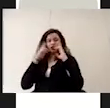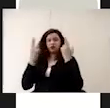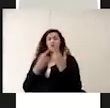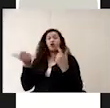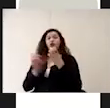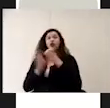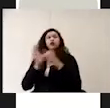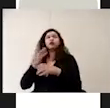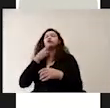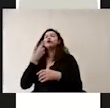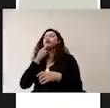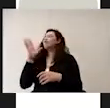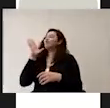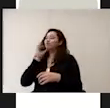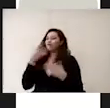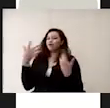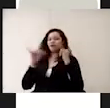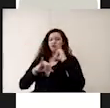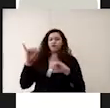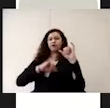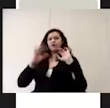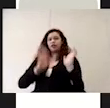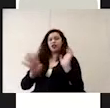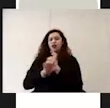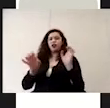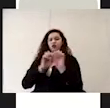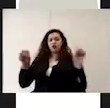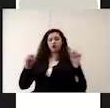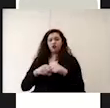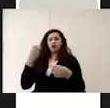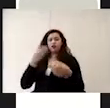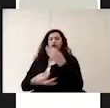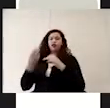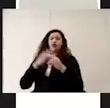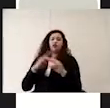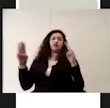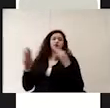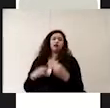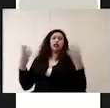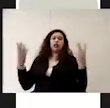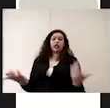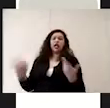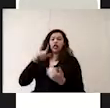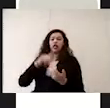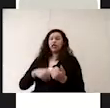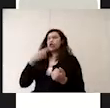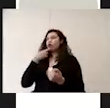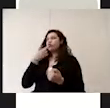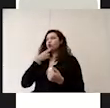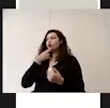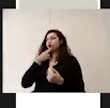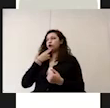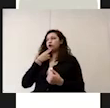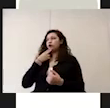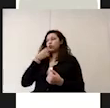es decir los laboratorios están equipados con todo el material que se ocupa en digamoslo así